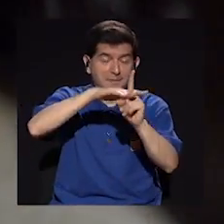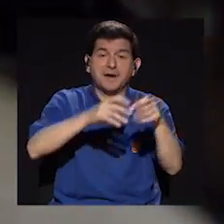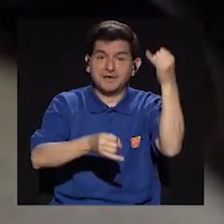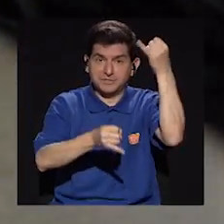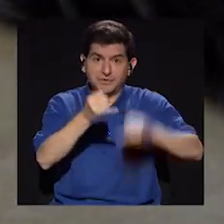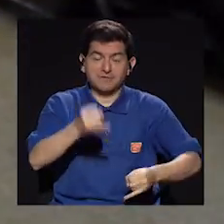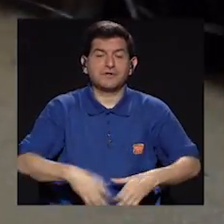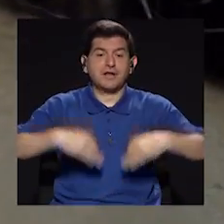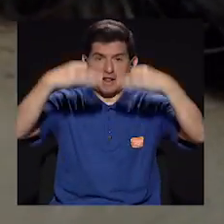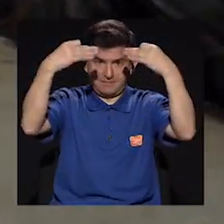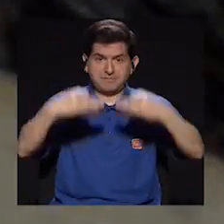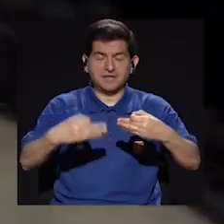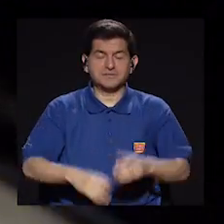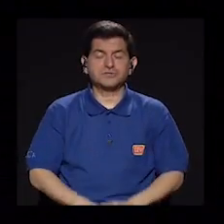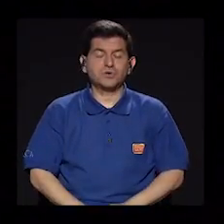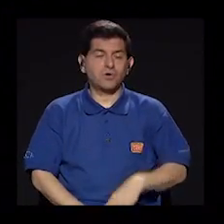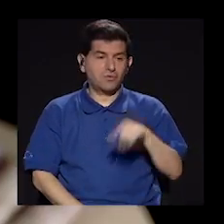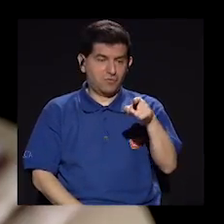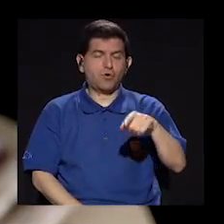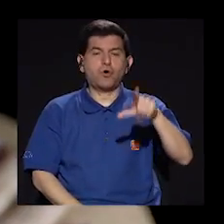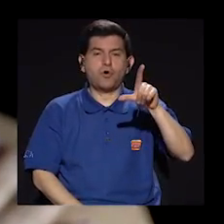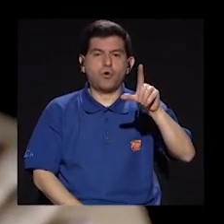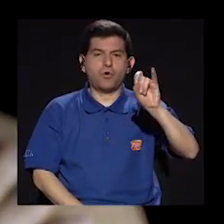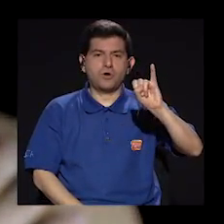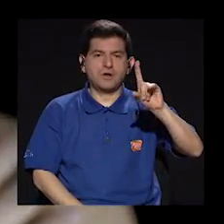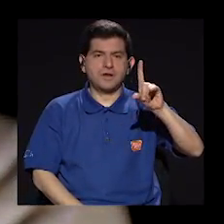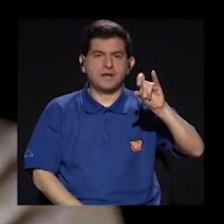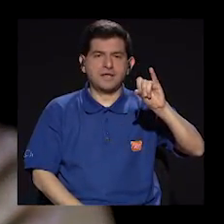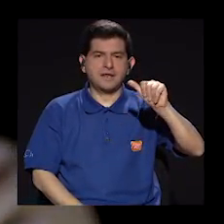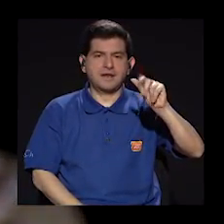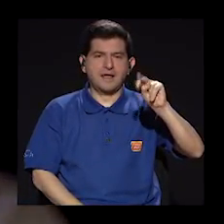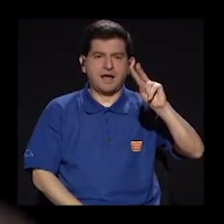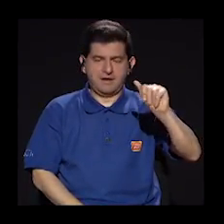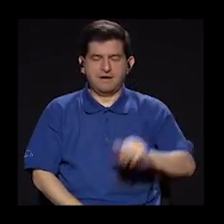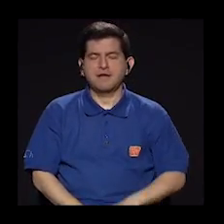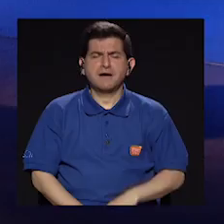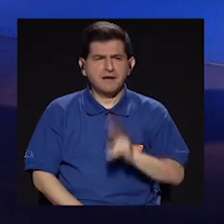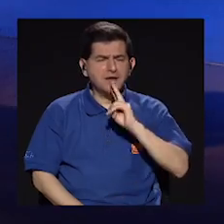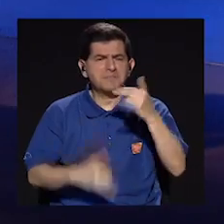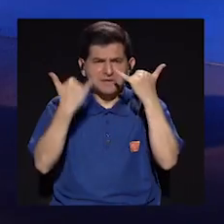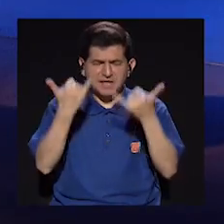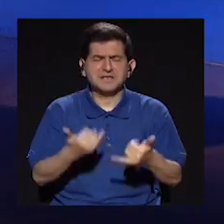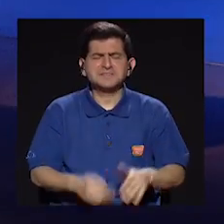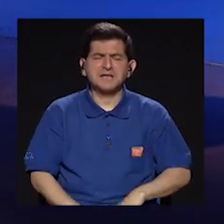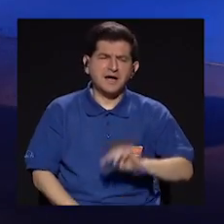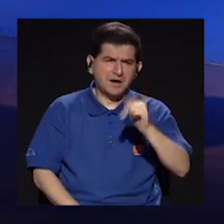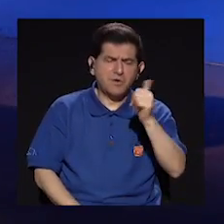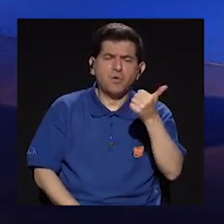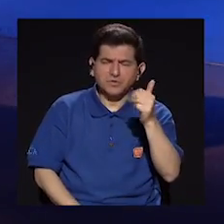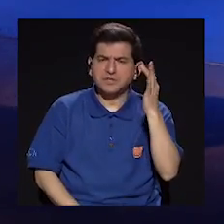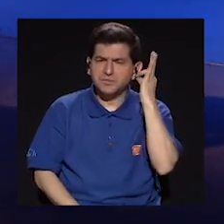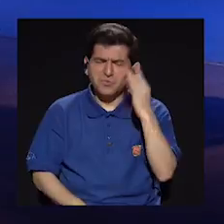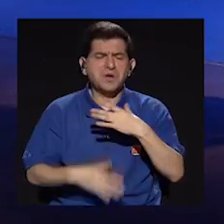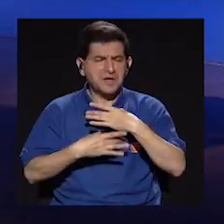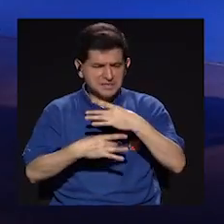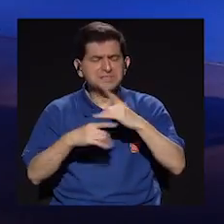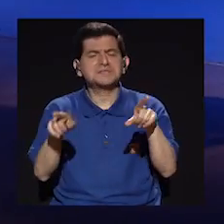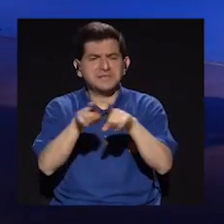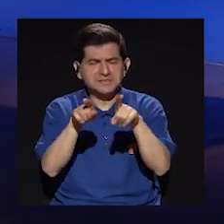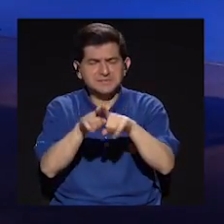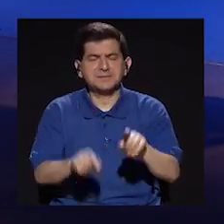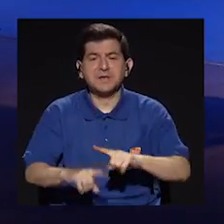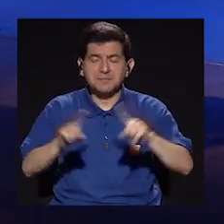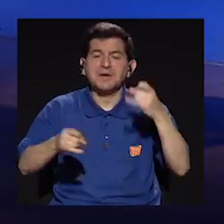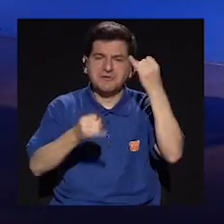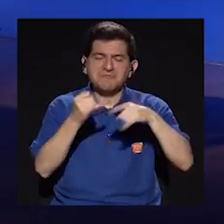sí, que surgió finalmente como la decisión de hacerlo con Liliana. Yo ya había trabajado con Liliana anteriormente, aunque habían en realidad muchísimas chicas que me